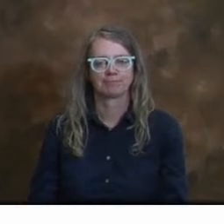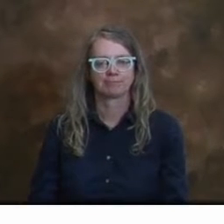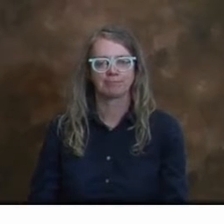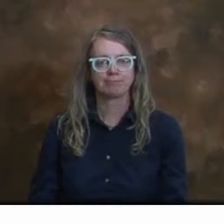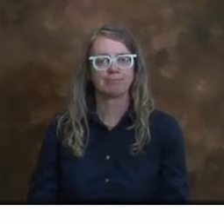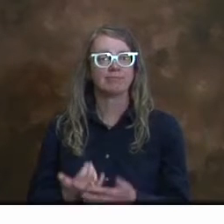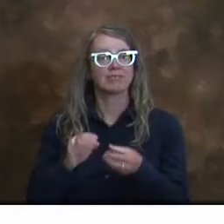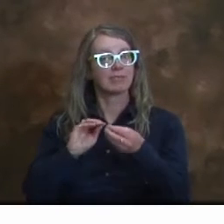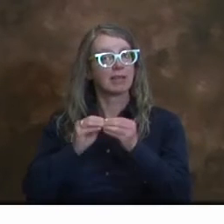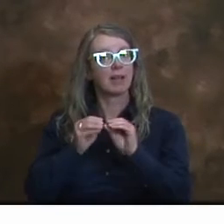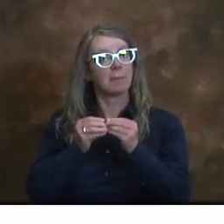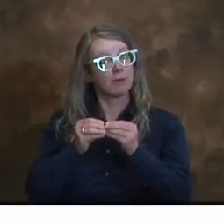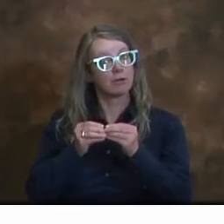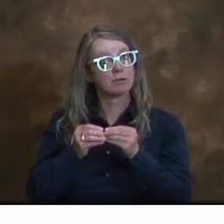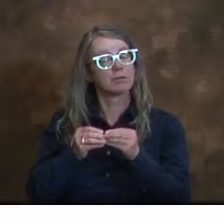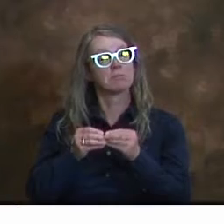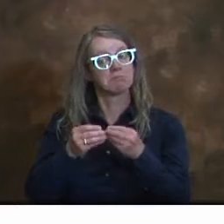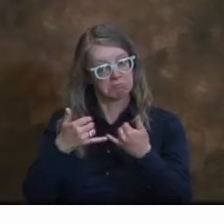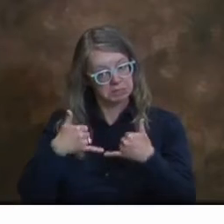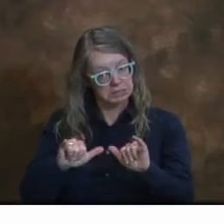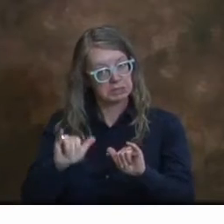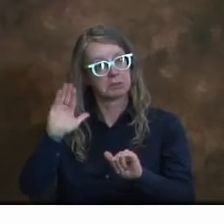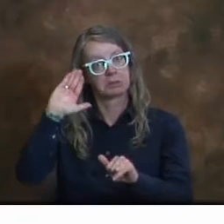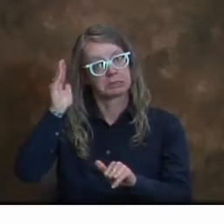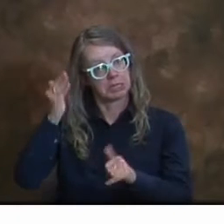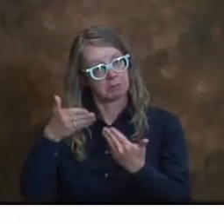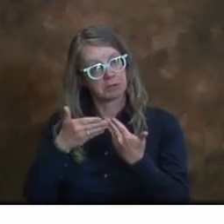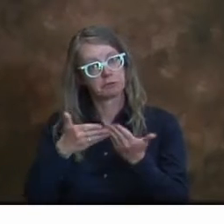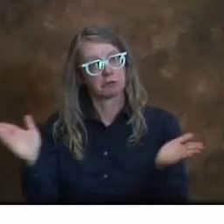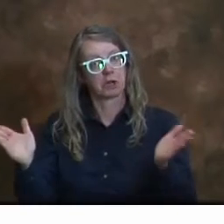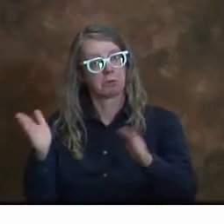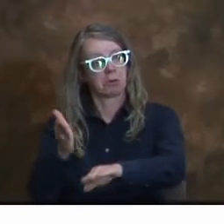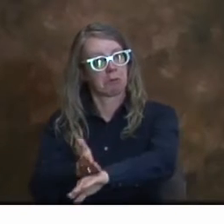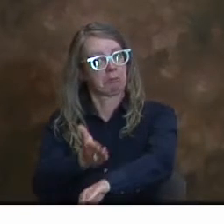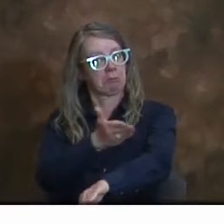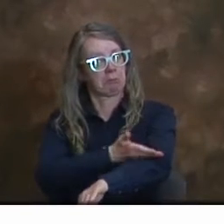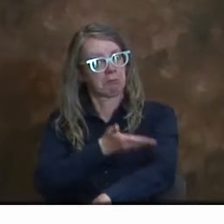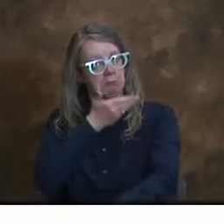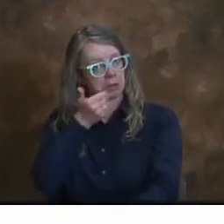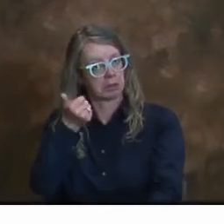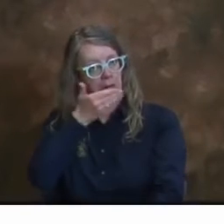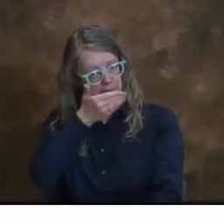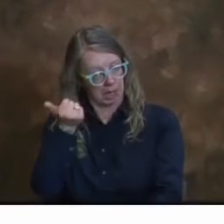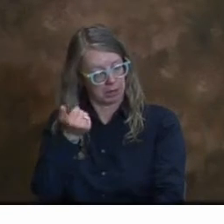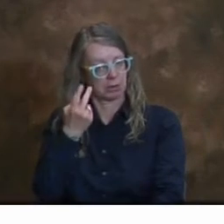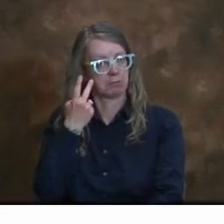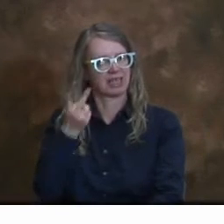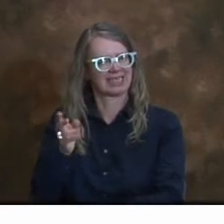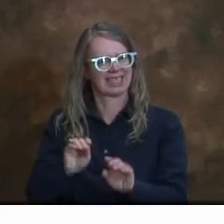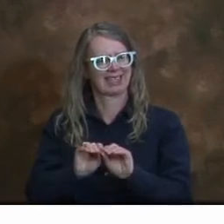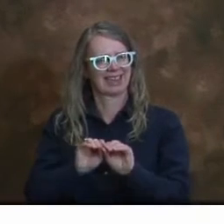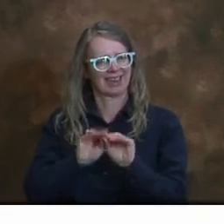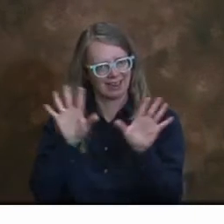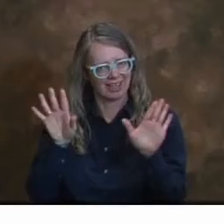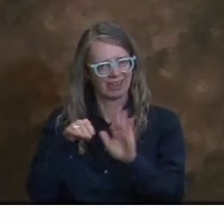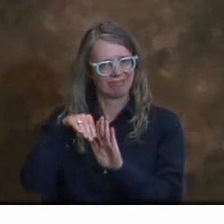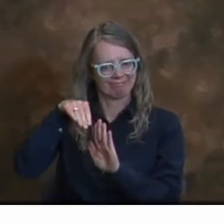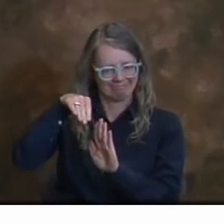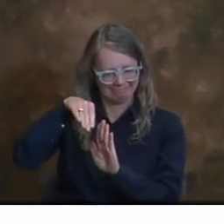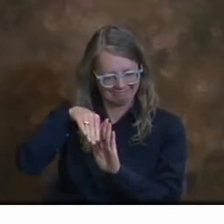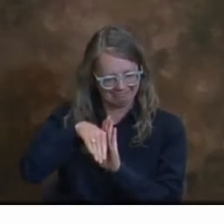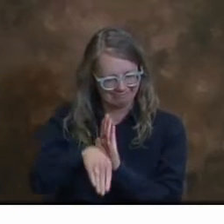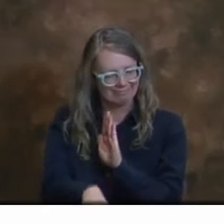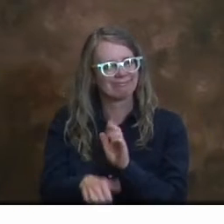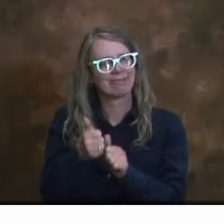Las métricas continúan mejorando. En general, sigue habiendo una bajada y los